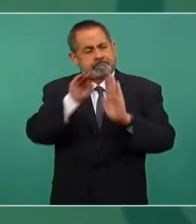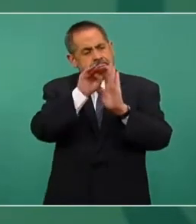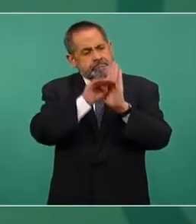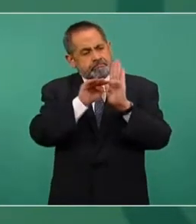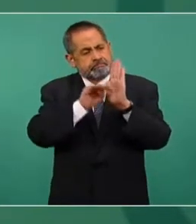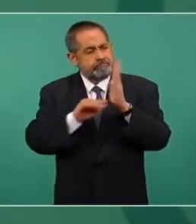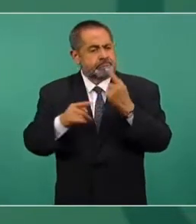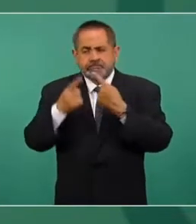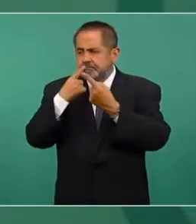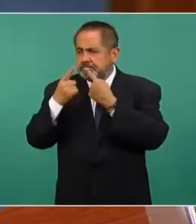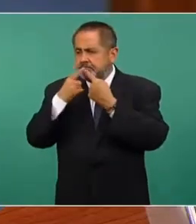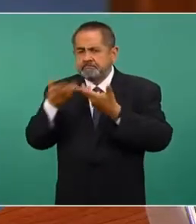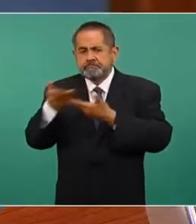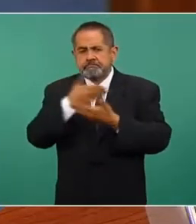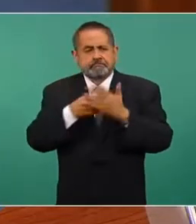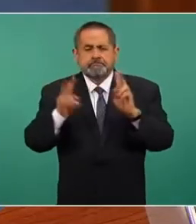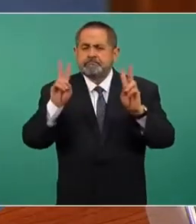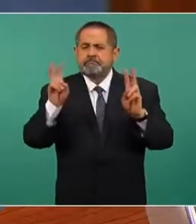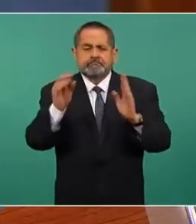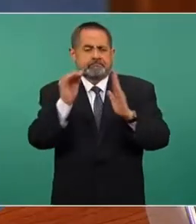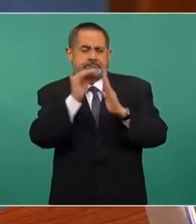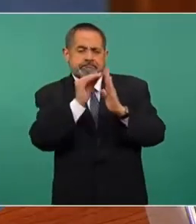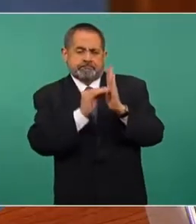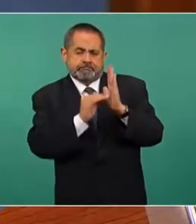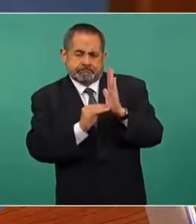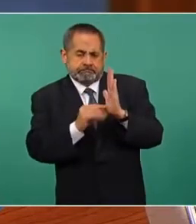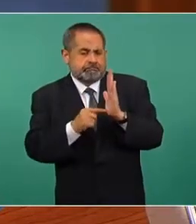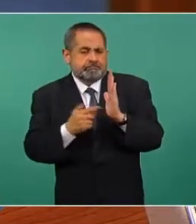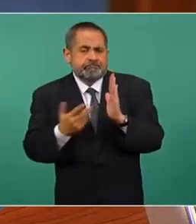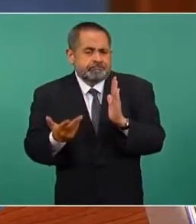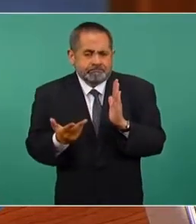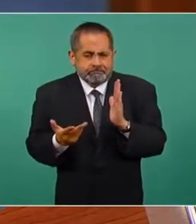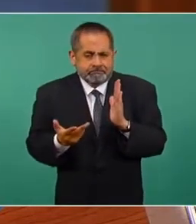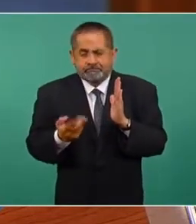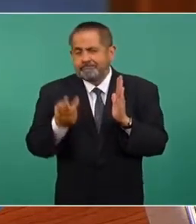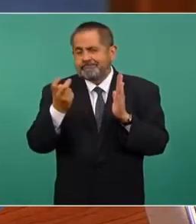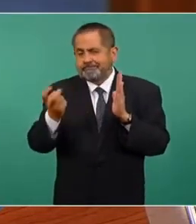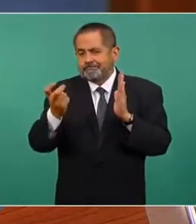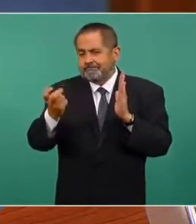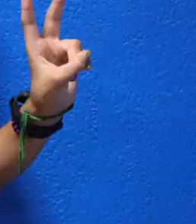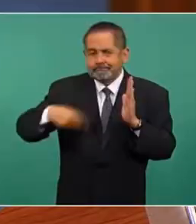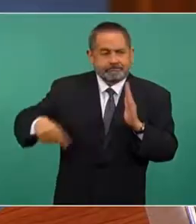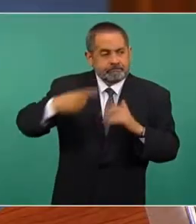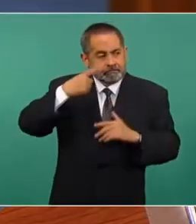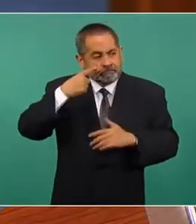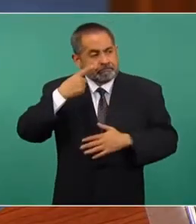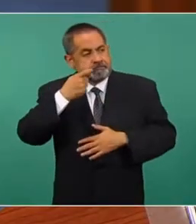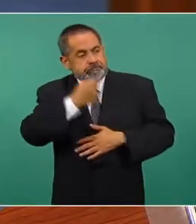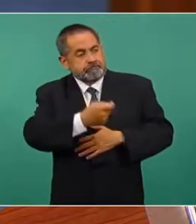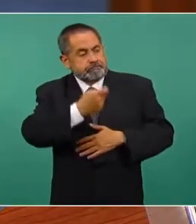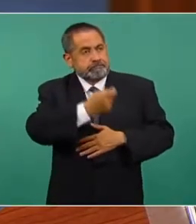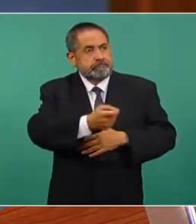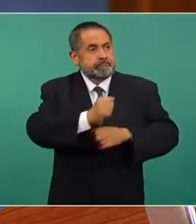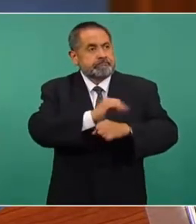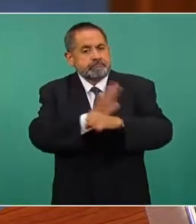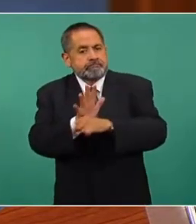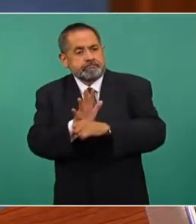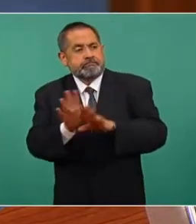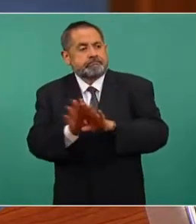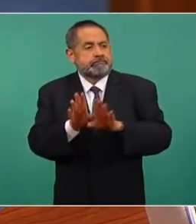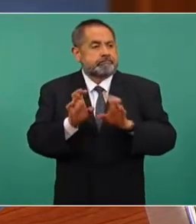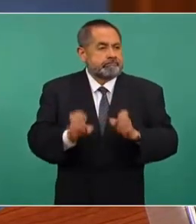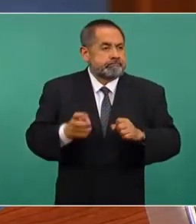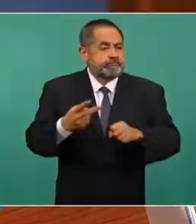¿En qué consiste esa agenda? Pues en el análisis del comportamiento de la pandemia.